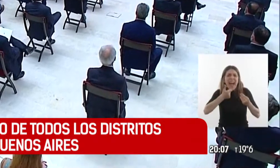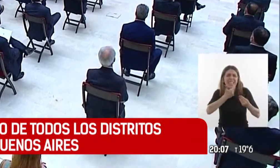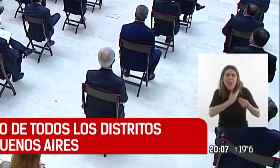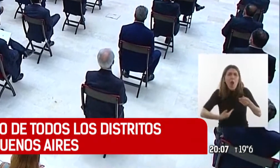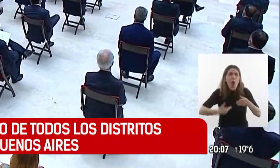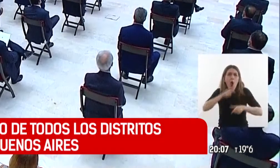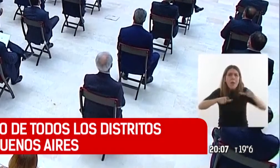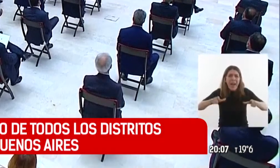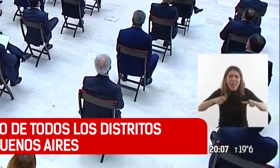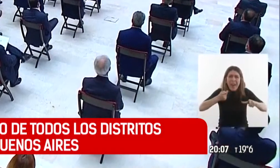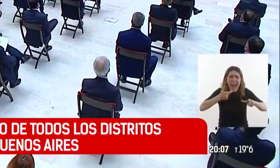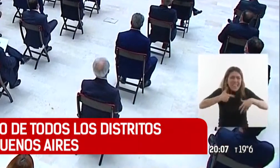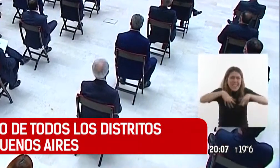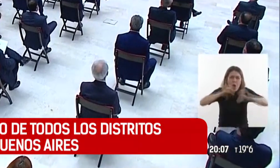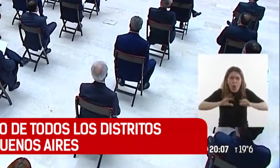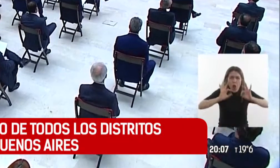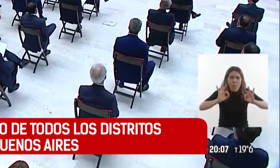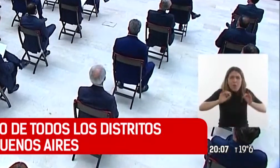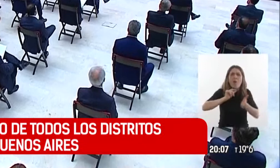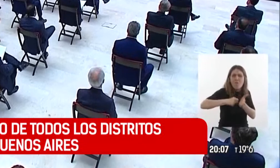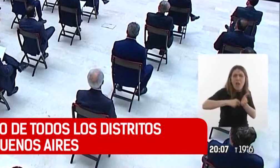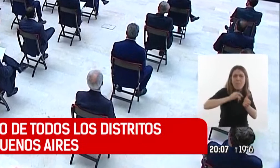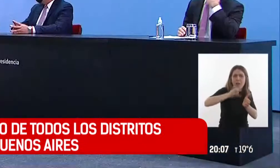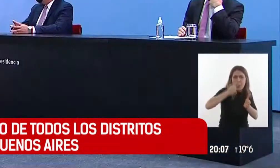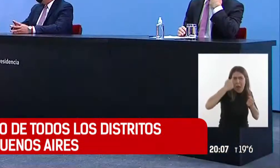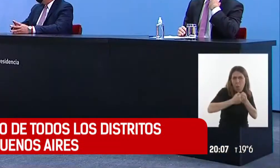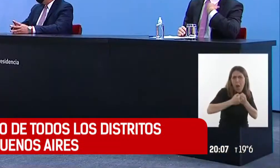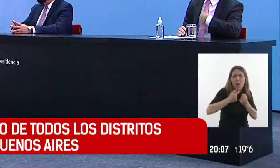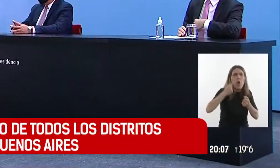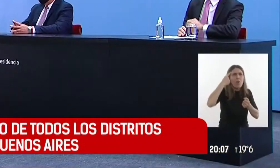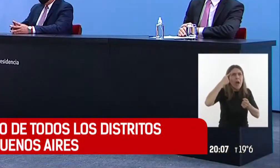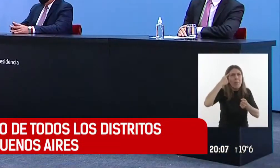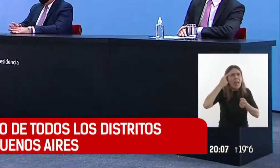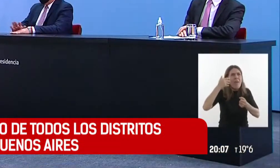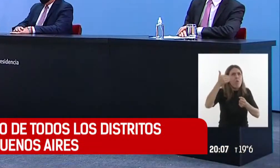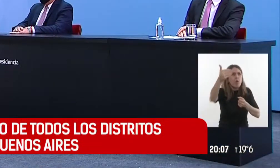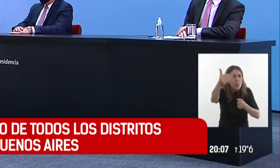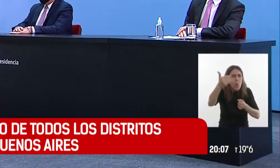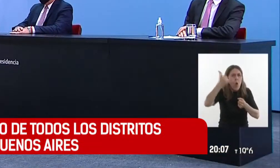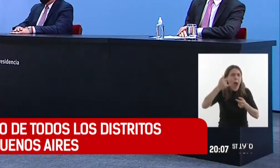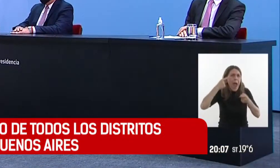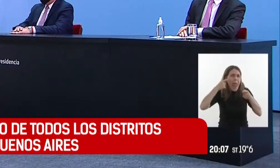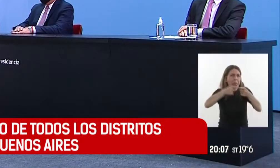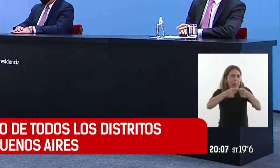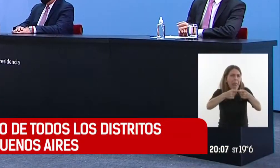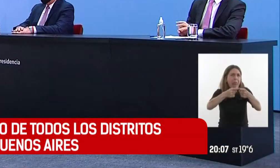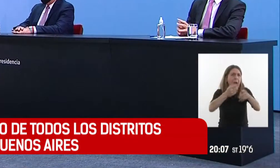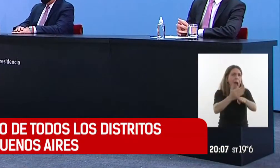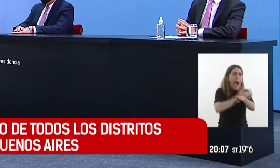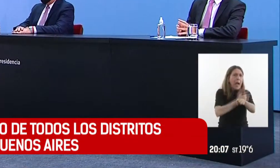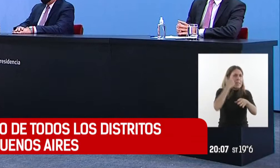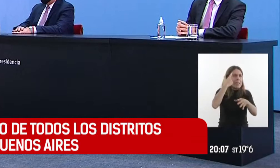en firmar este acuerdo que mira hacia adelante, que transmite previsibilidad,